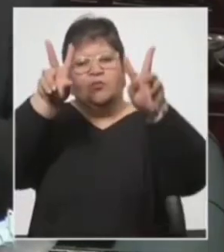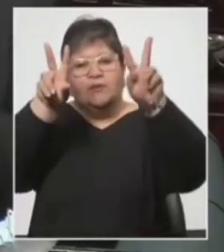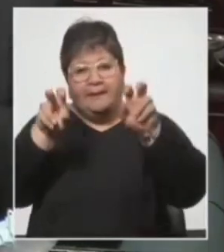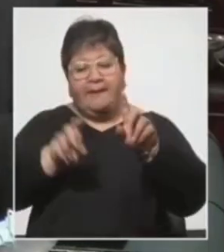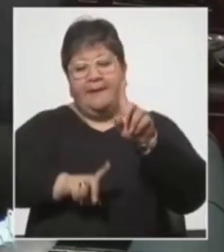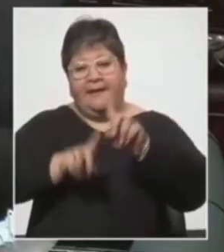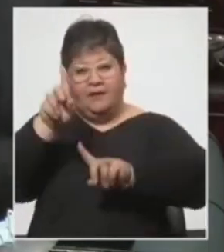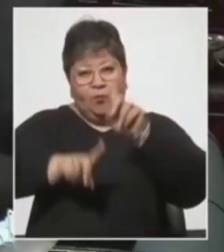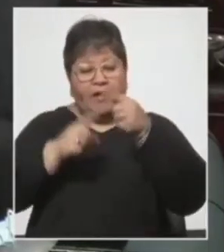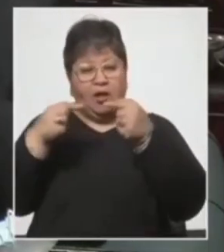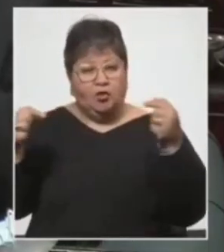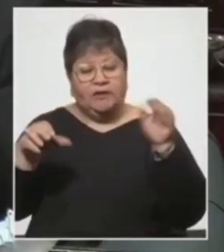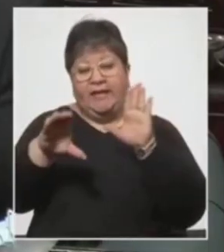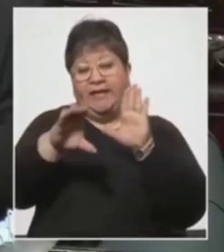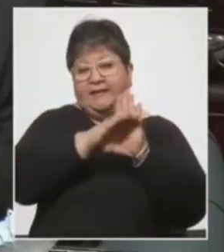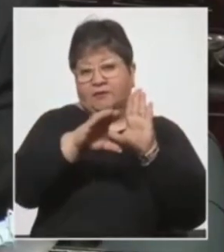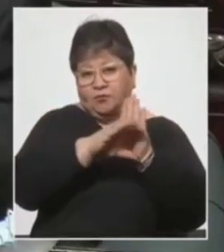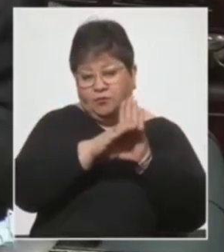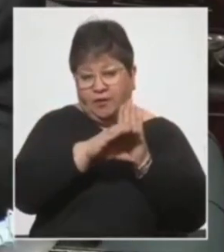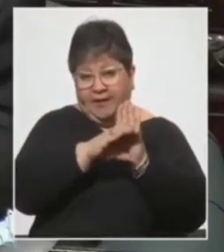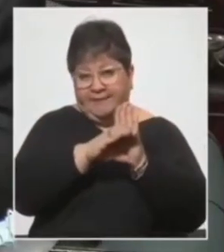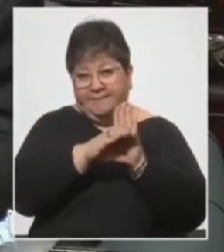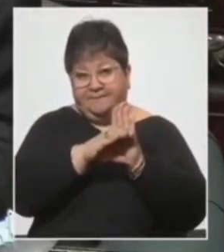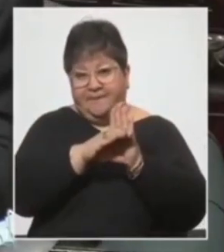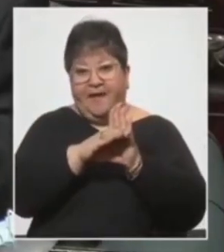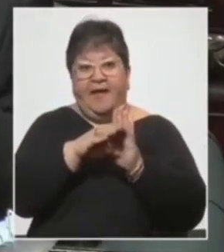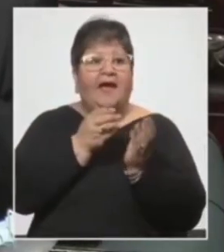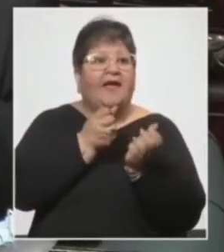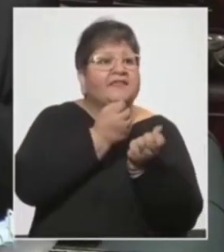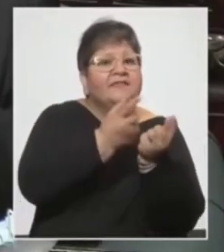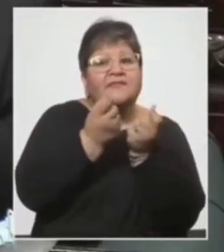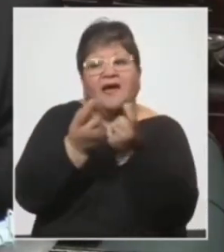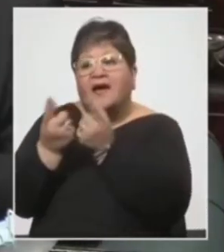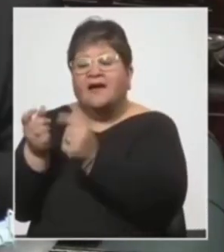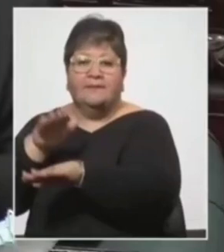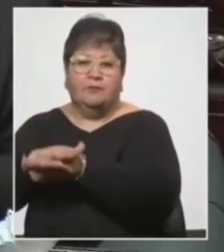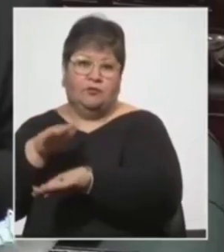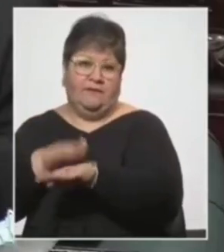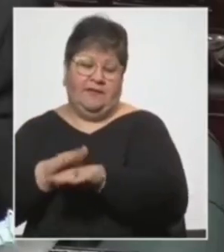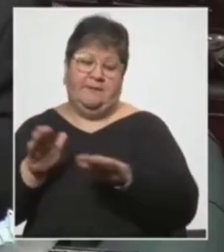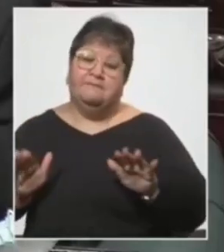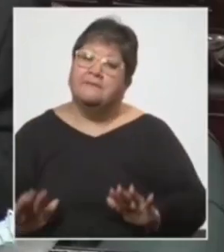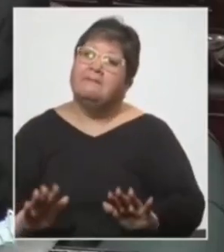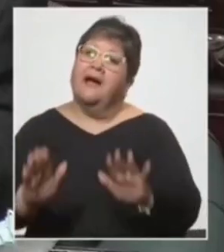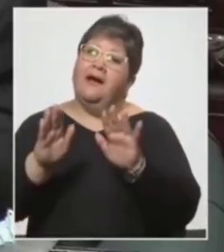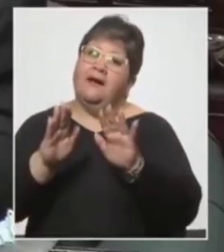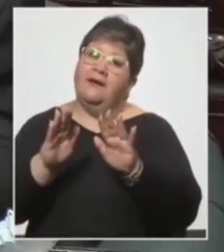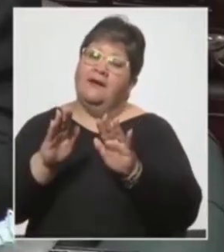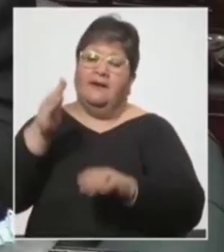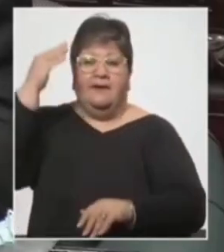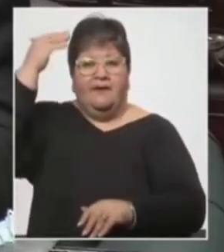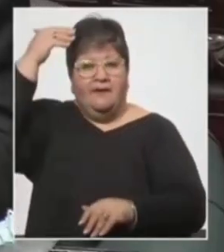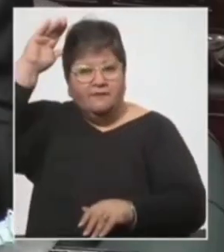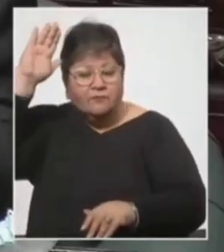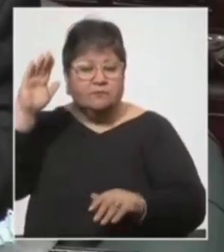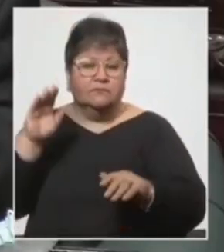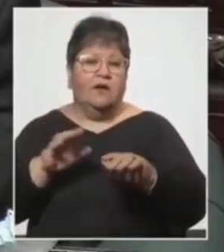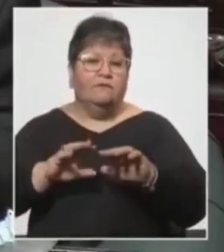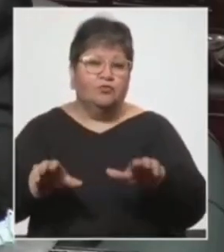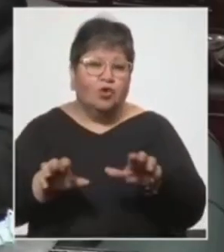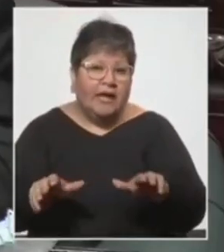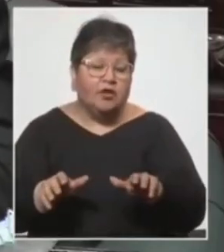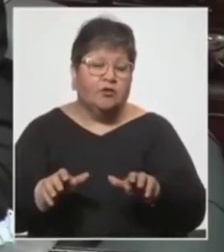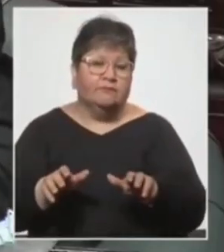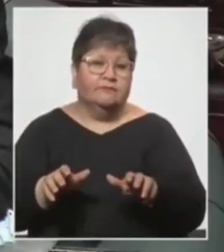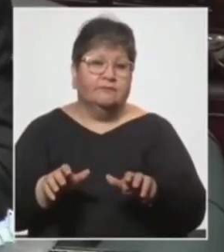la institucionalidad distribuye responsabilidades y prepara jerarcas y funcionarios para actuar en base a